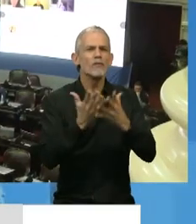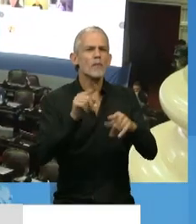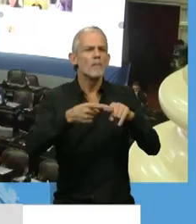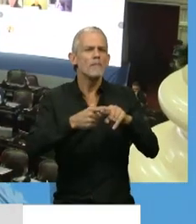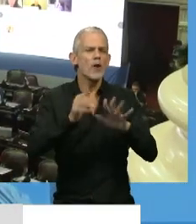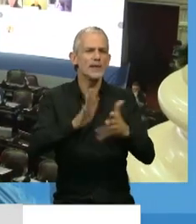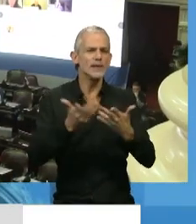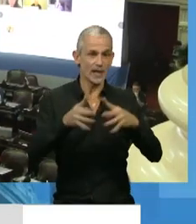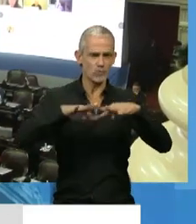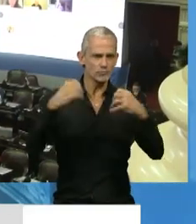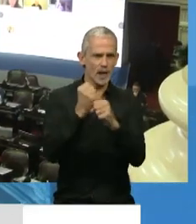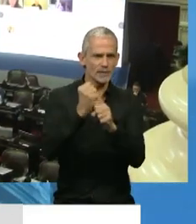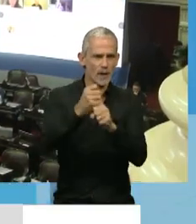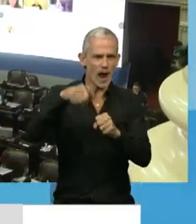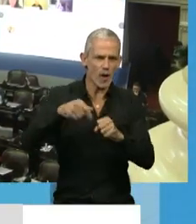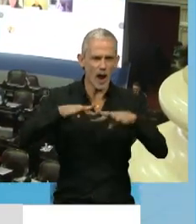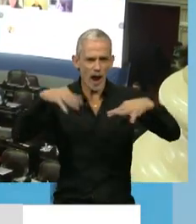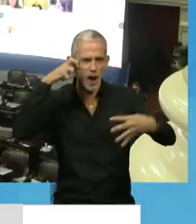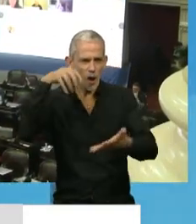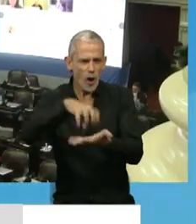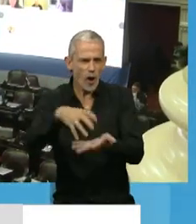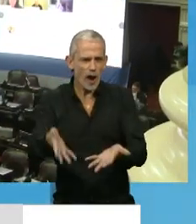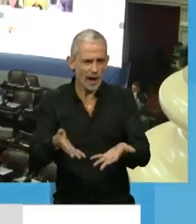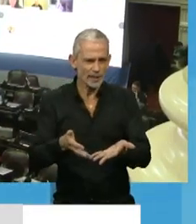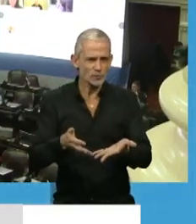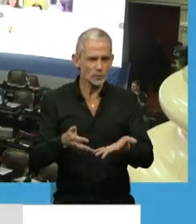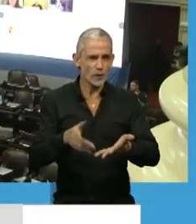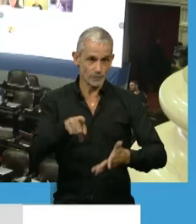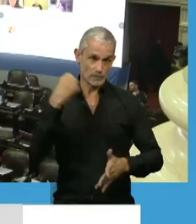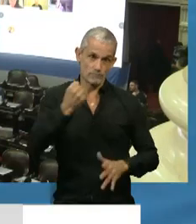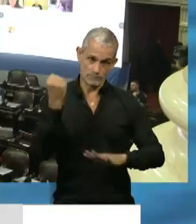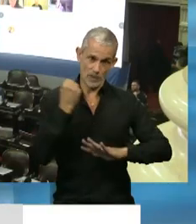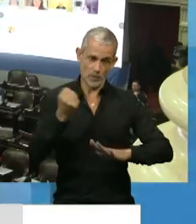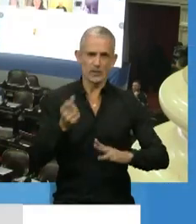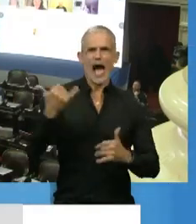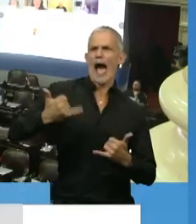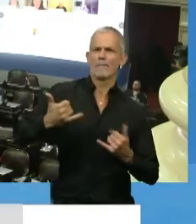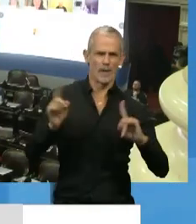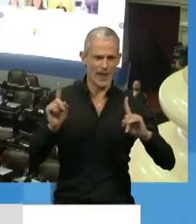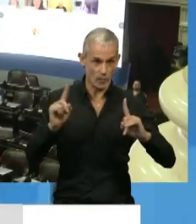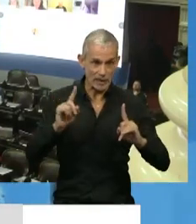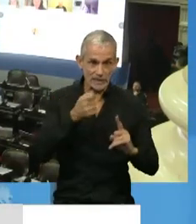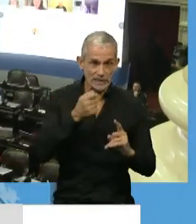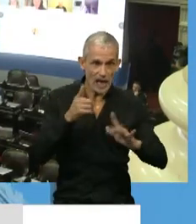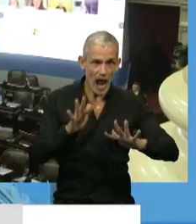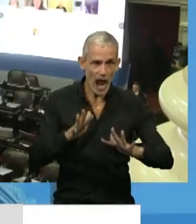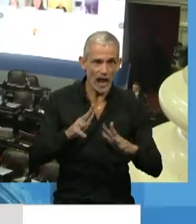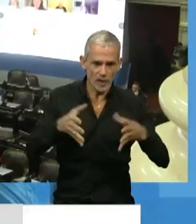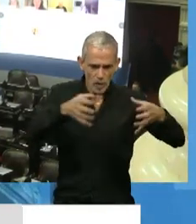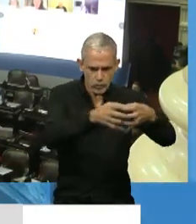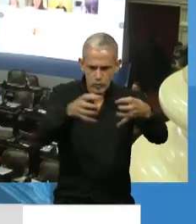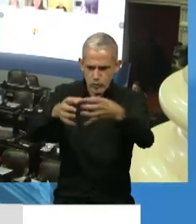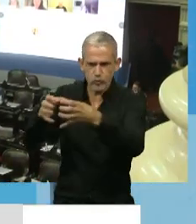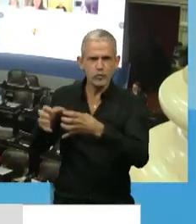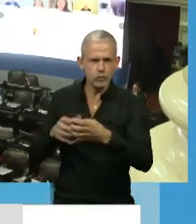política, también en nuestra forma de discutir y no va a ser menor, porque la verdad es que cuando no está la textura de los cuerpos y